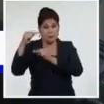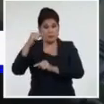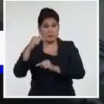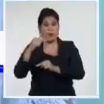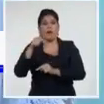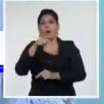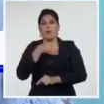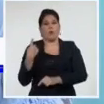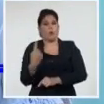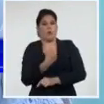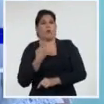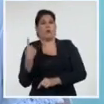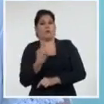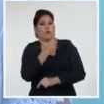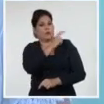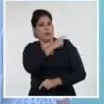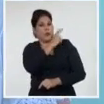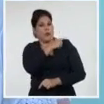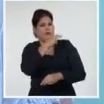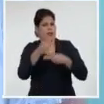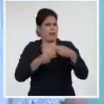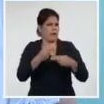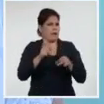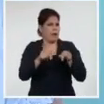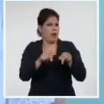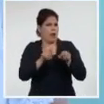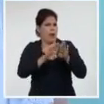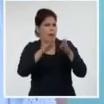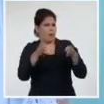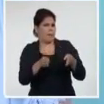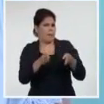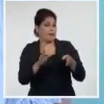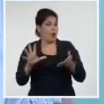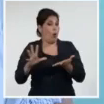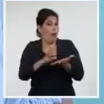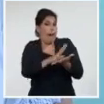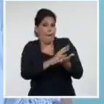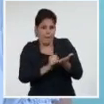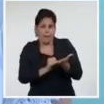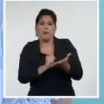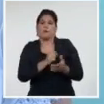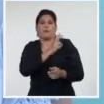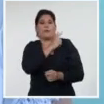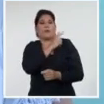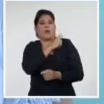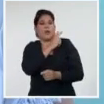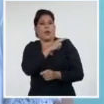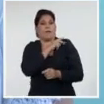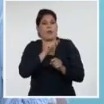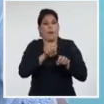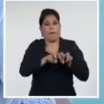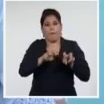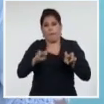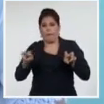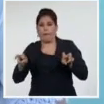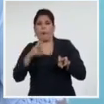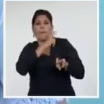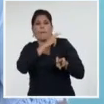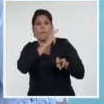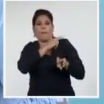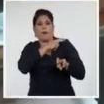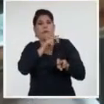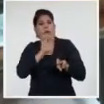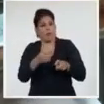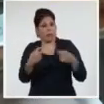misiones de nuestras autoridades electorales, el completamiento de las autoridades electorales en cada